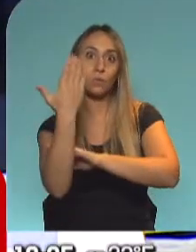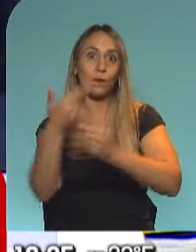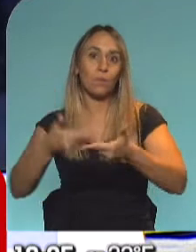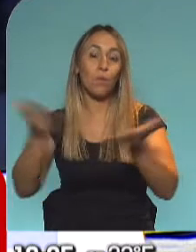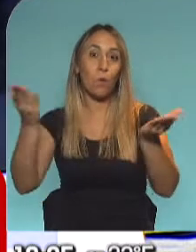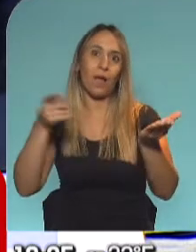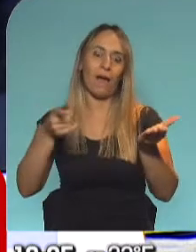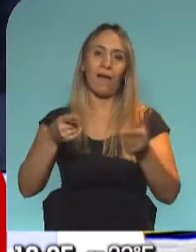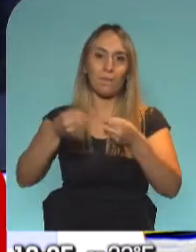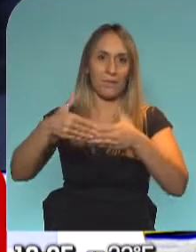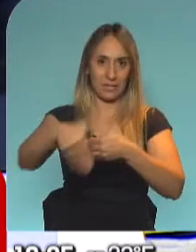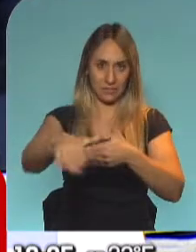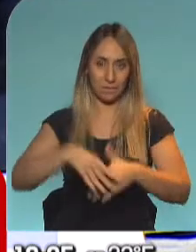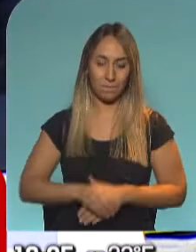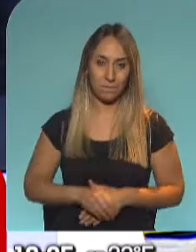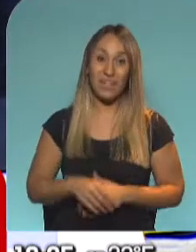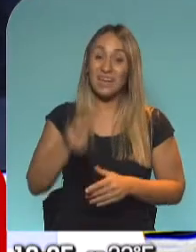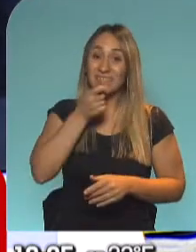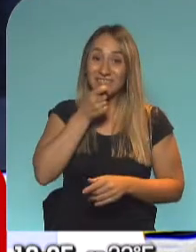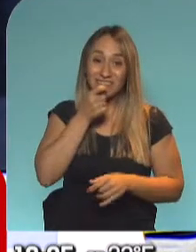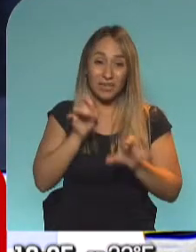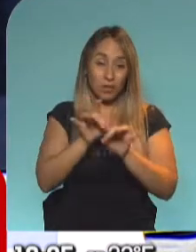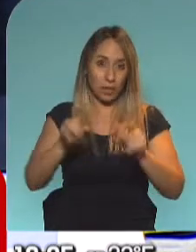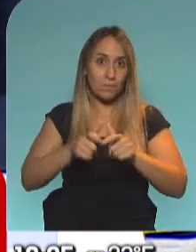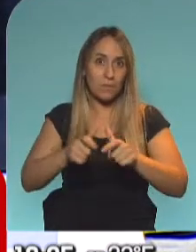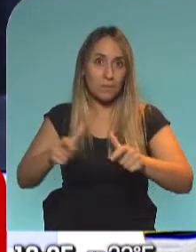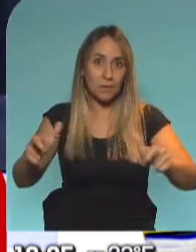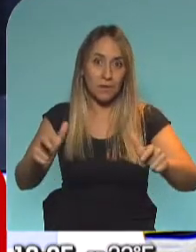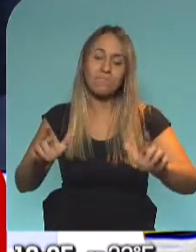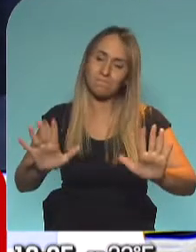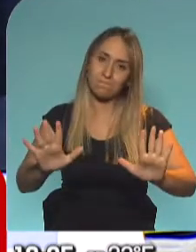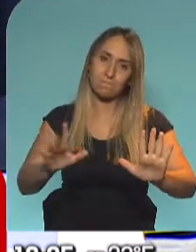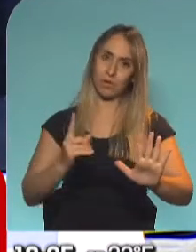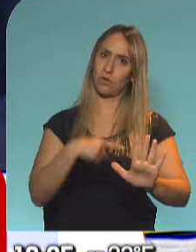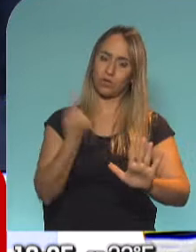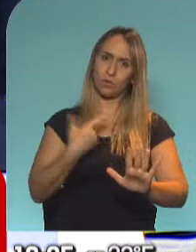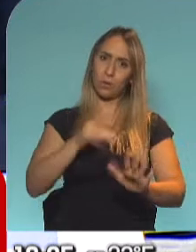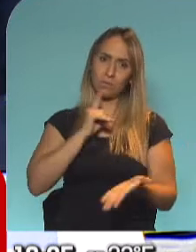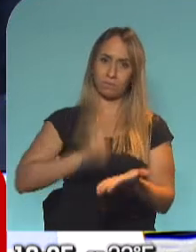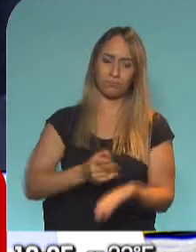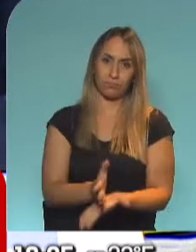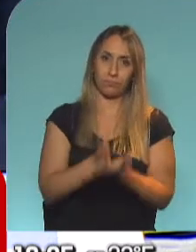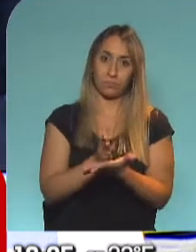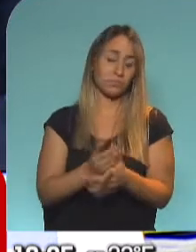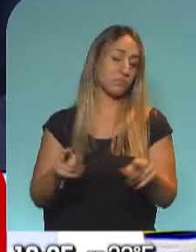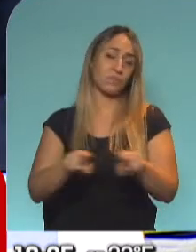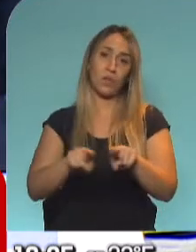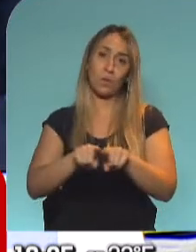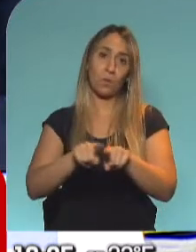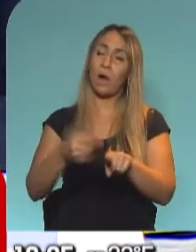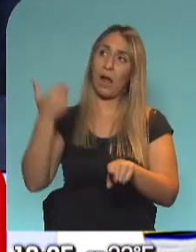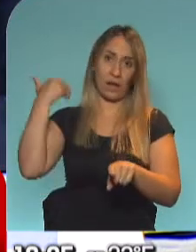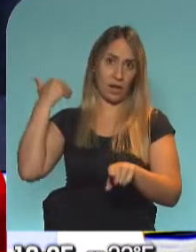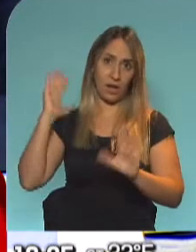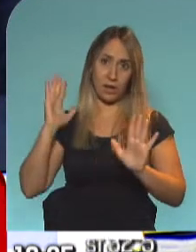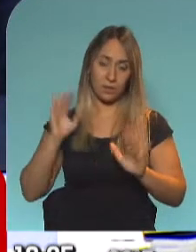esto se sigue acentuando, bueno, claramente nosotros vamos a tomar las decisiones que tengamos que tomar, como lo hemos hecho en otra